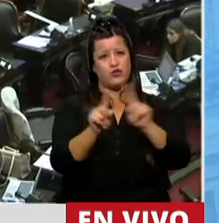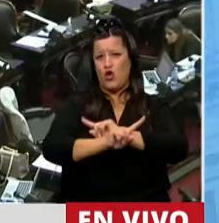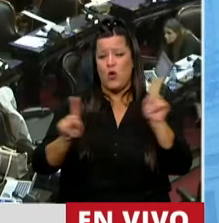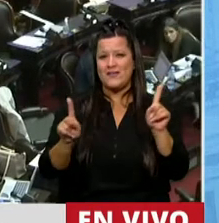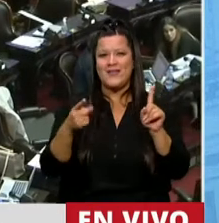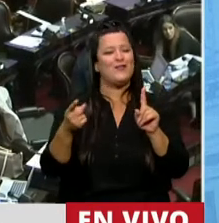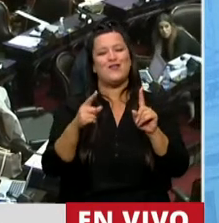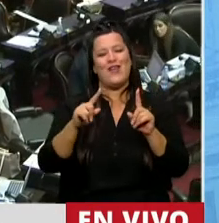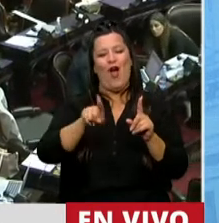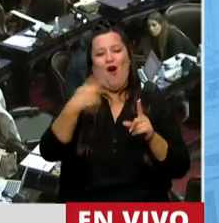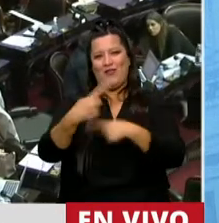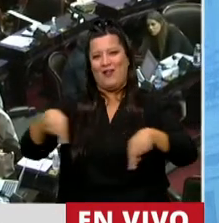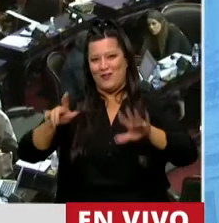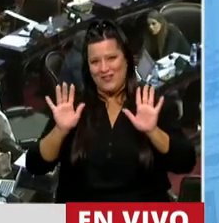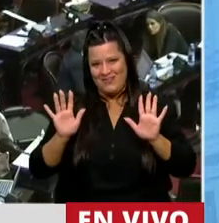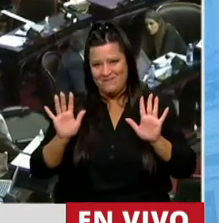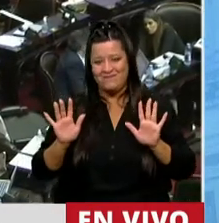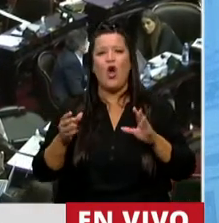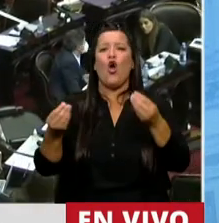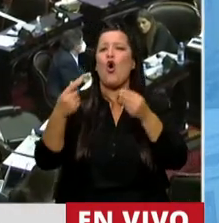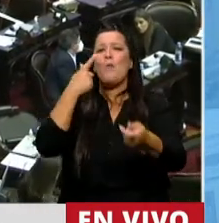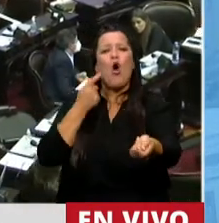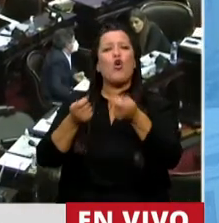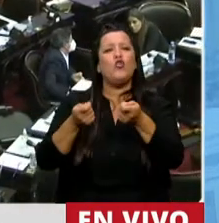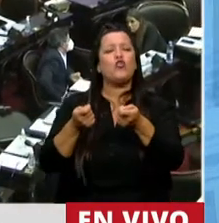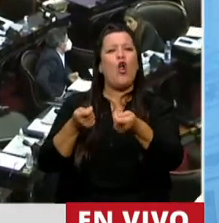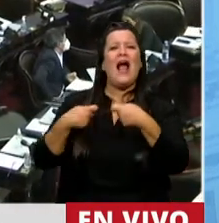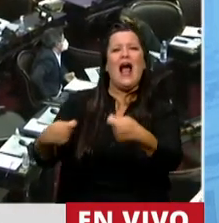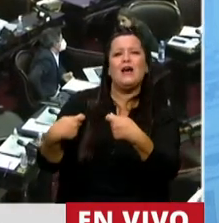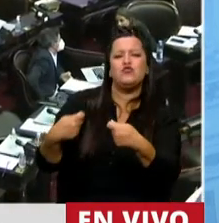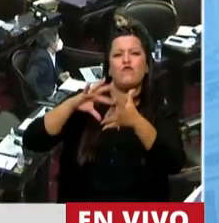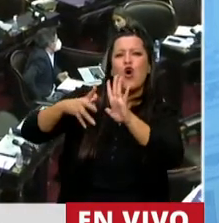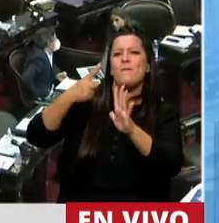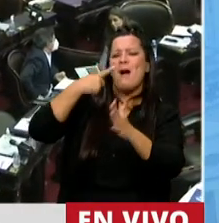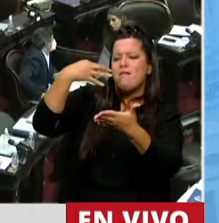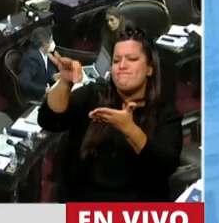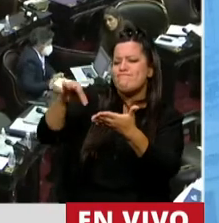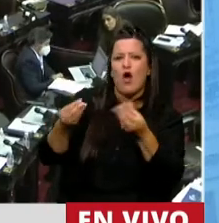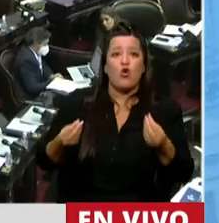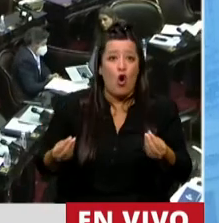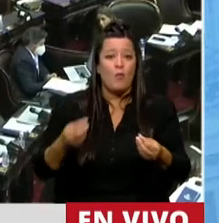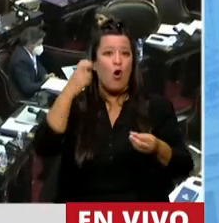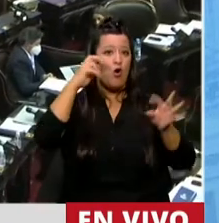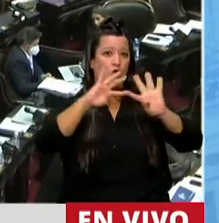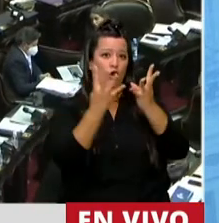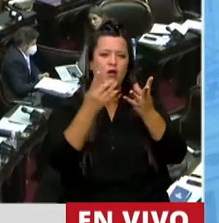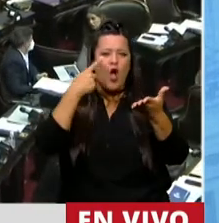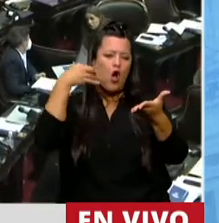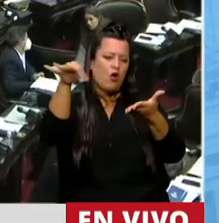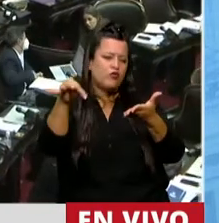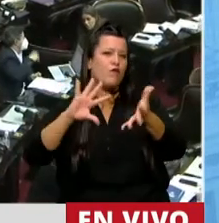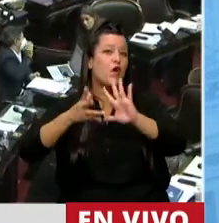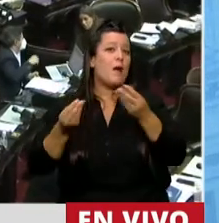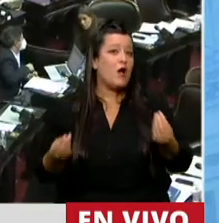hablando de otra cosa. Cómo se controla el gasto o cómo podemos aportar desde este Congreso para controlarlo,